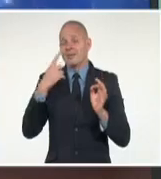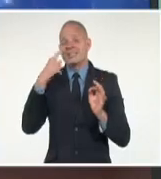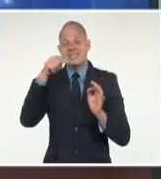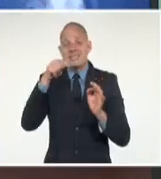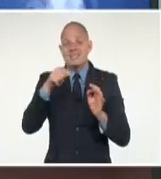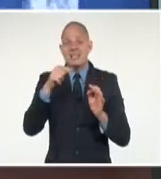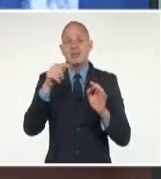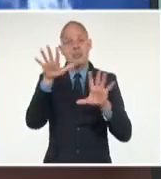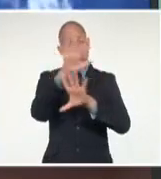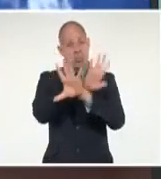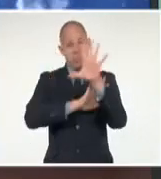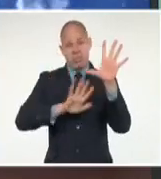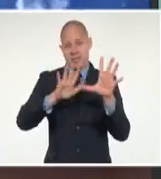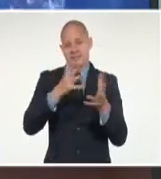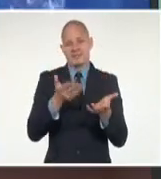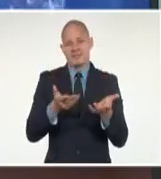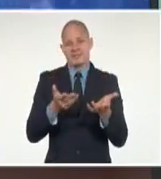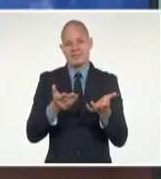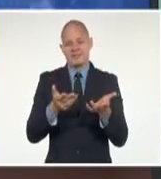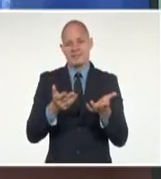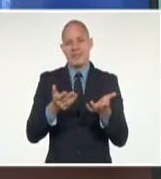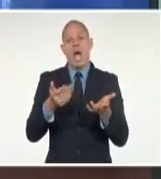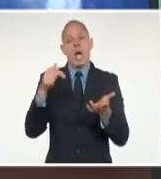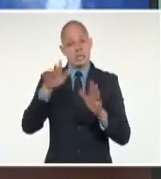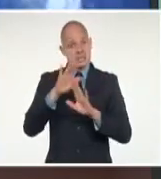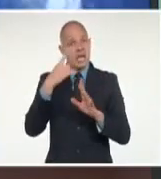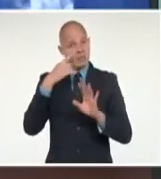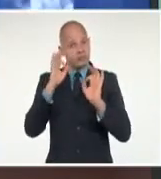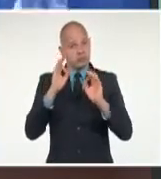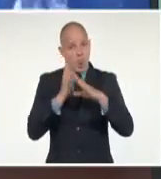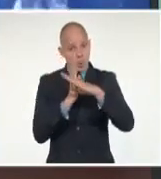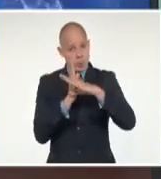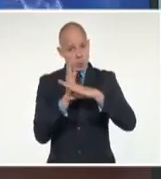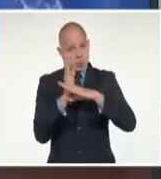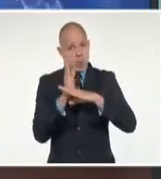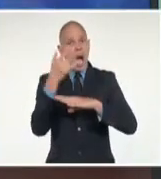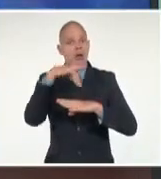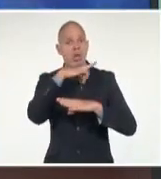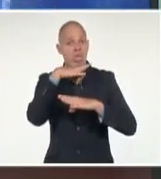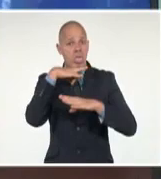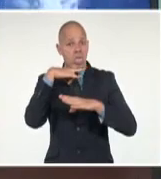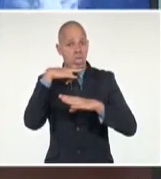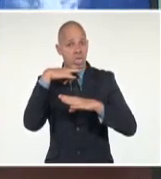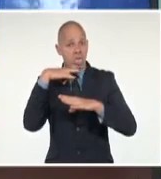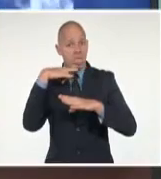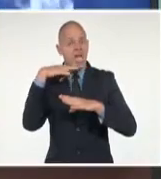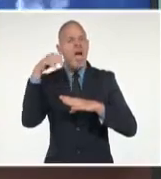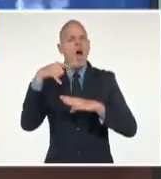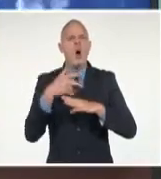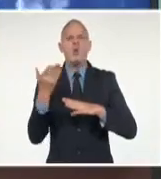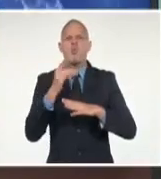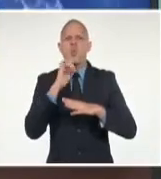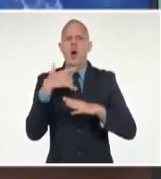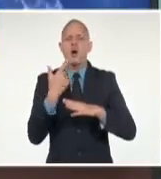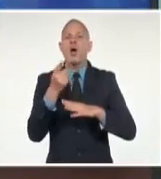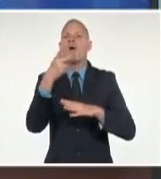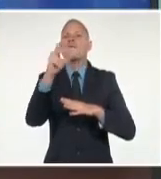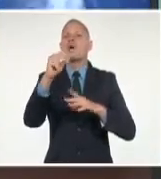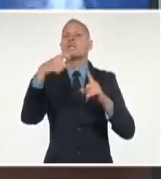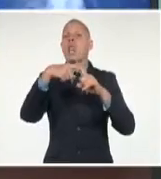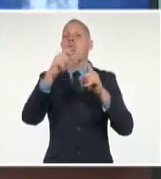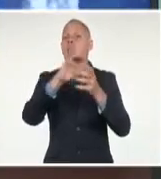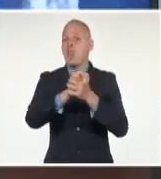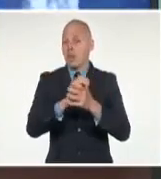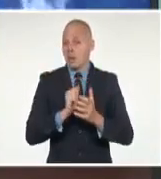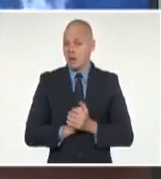¿cuál es el pronóstico? Porque se está moviendo, fíjense, más lento ahora, se está moviendo a 20 kilómetros por hora. Ahora, sigue con